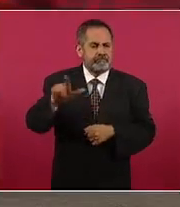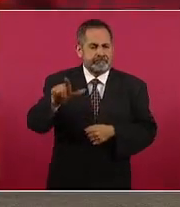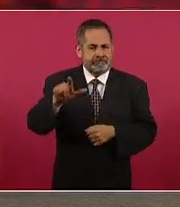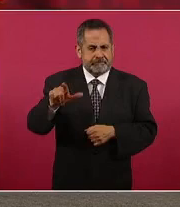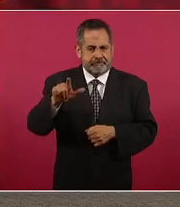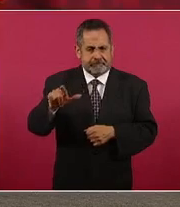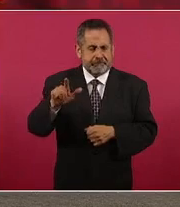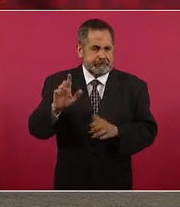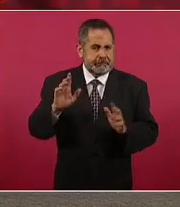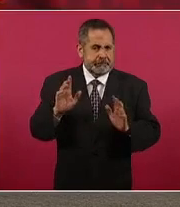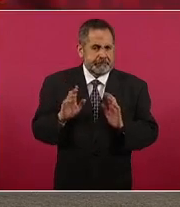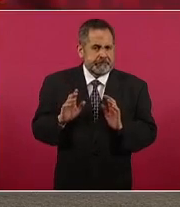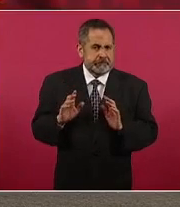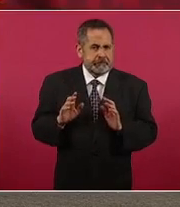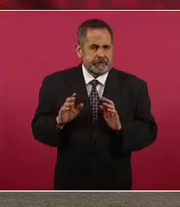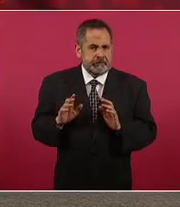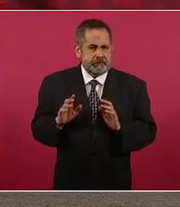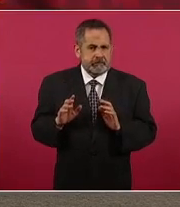cumbre